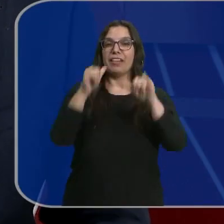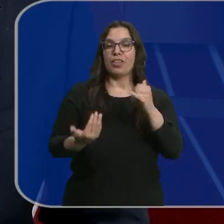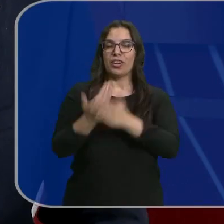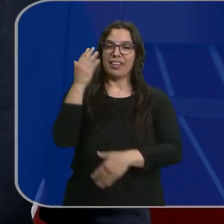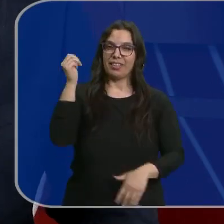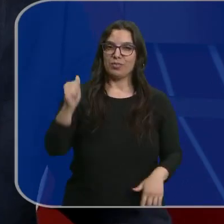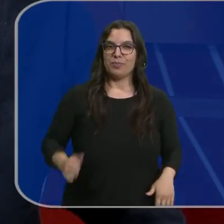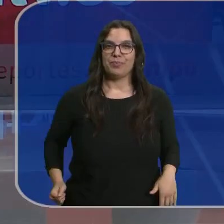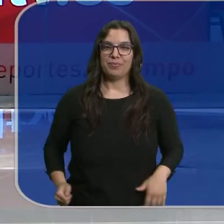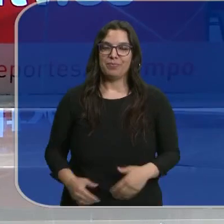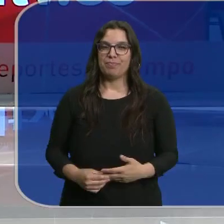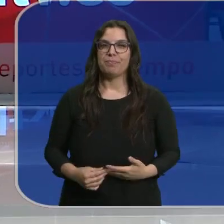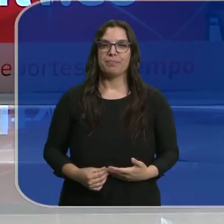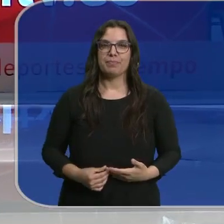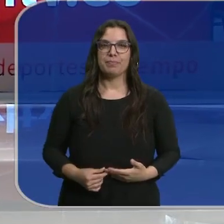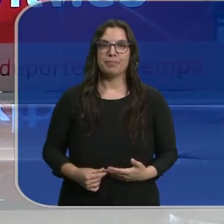feliz jornada. Adiós.